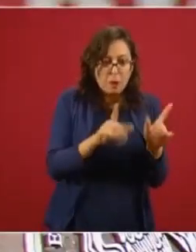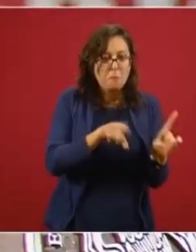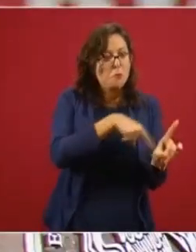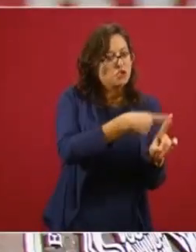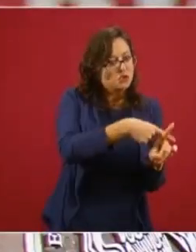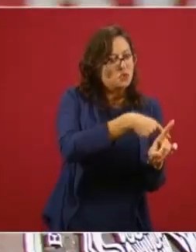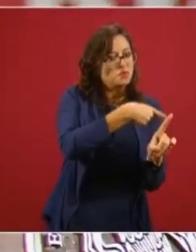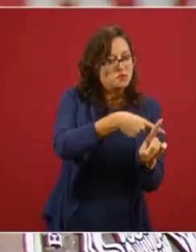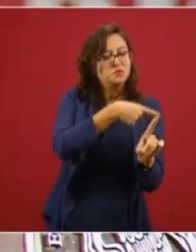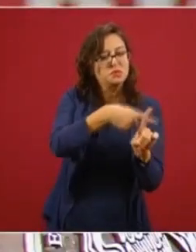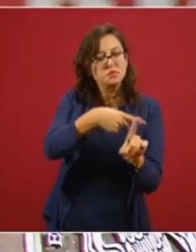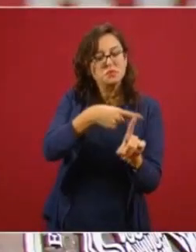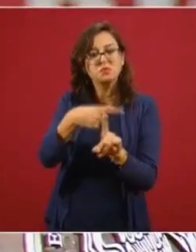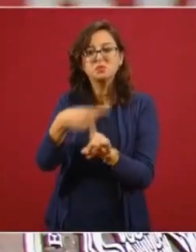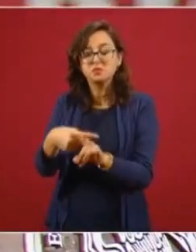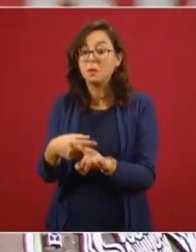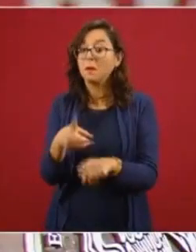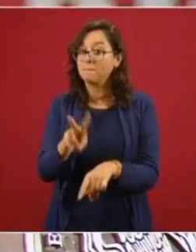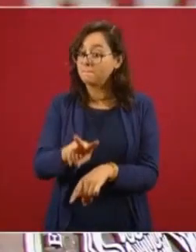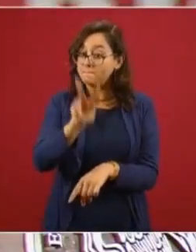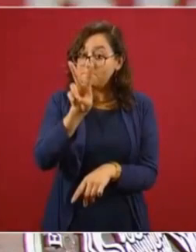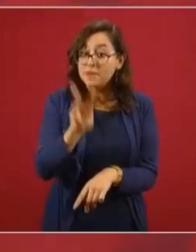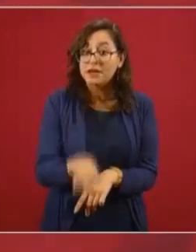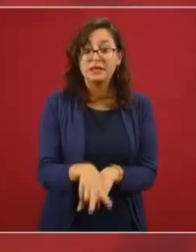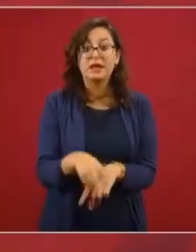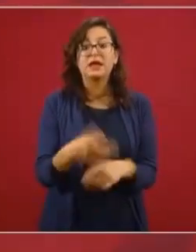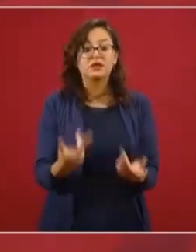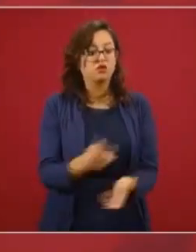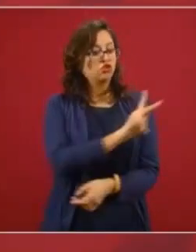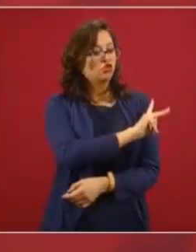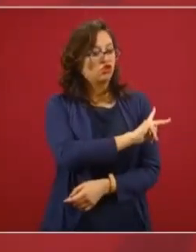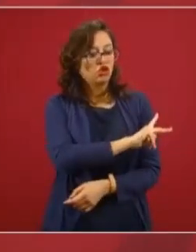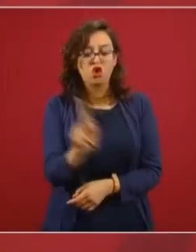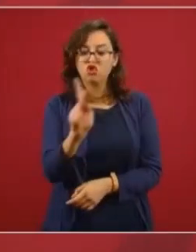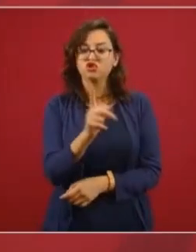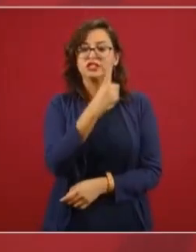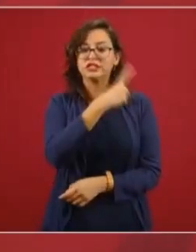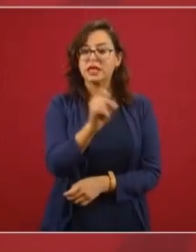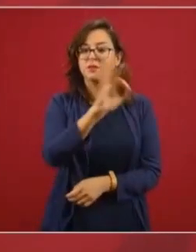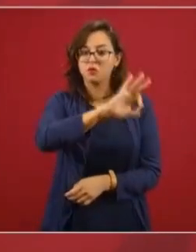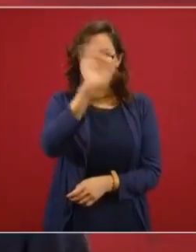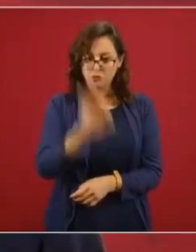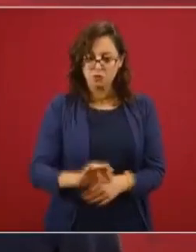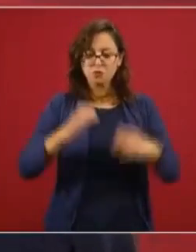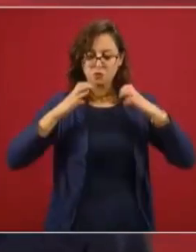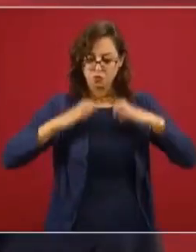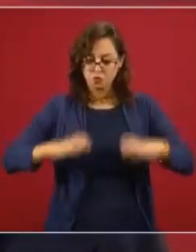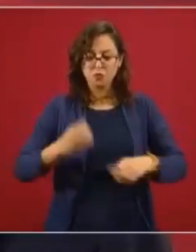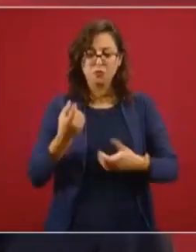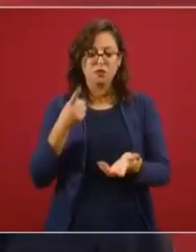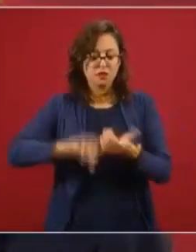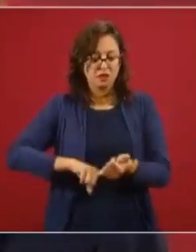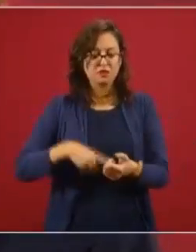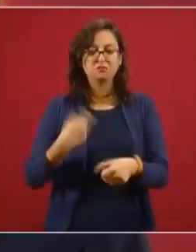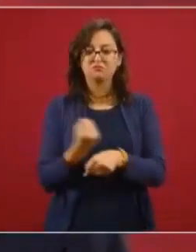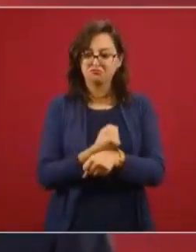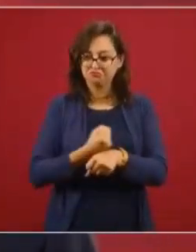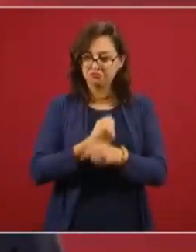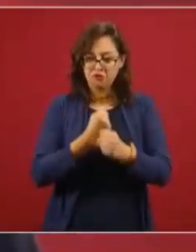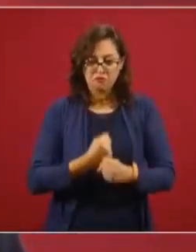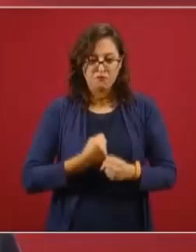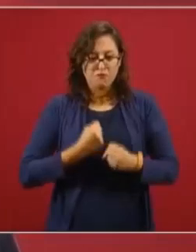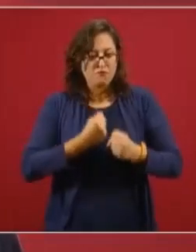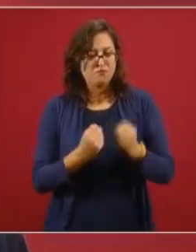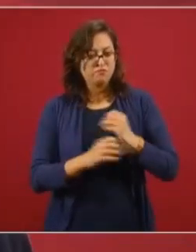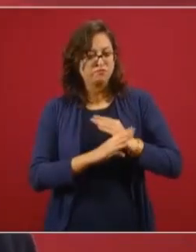Tuvimos una respuesta inmune en el 100% de los sujetos en esta fase 1. Inmediatamente nos dimos a la tarea